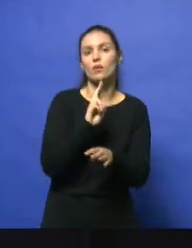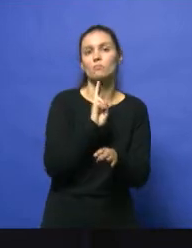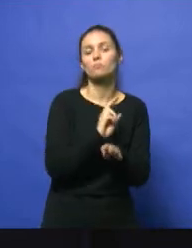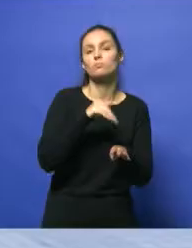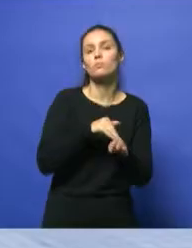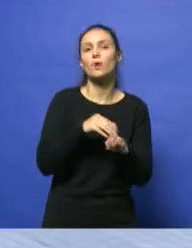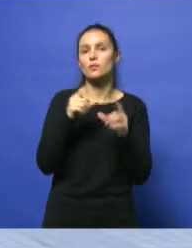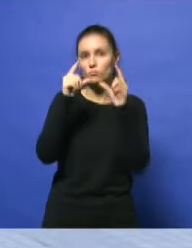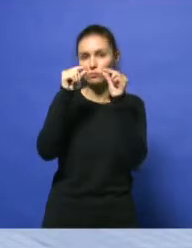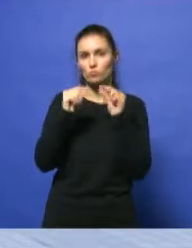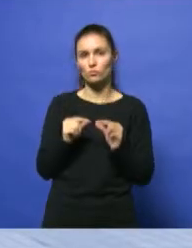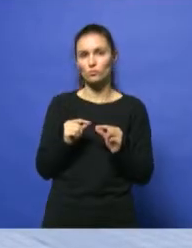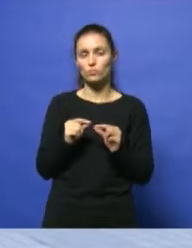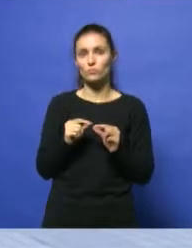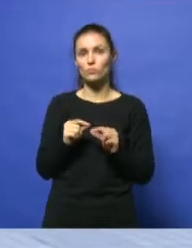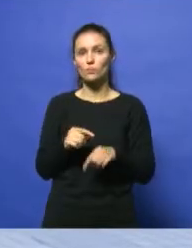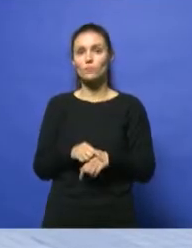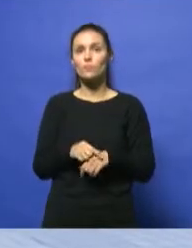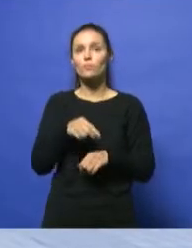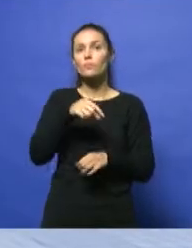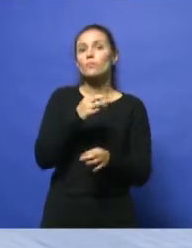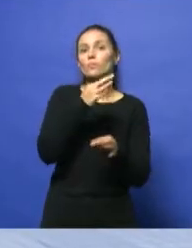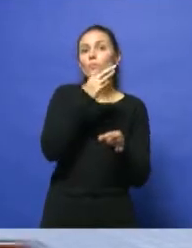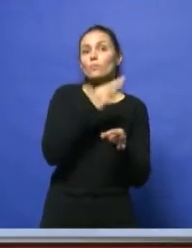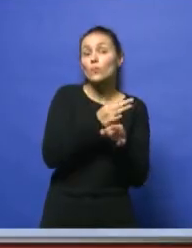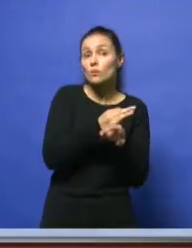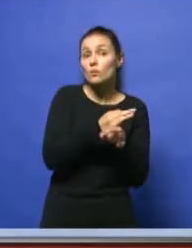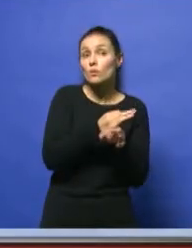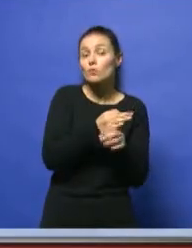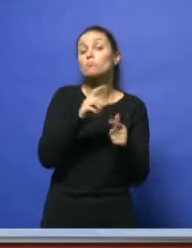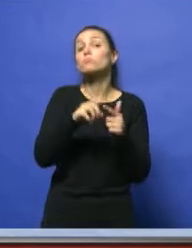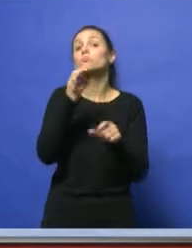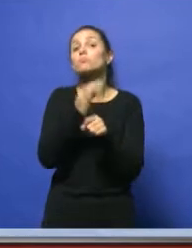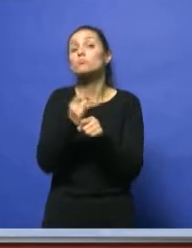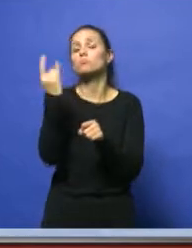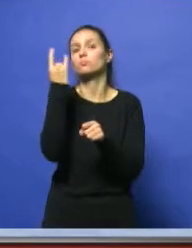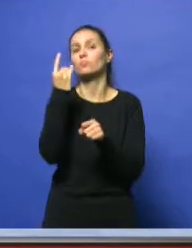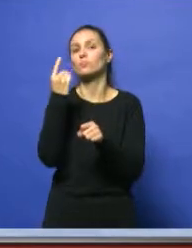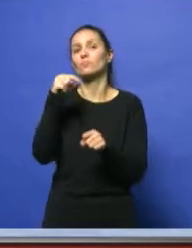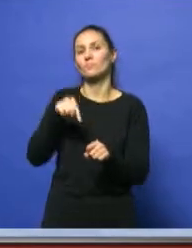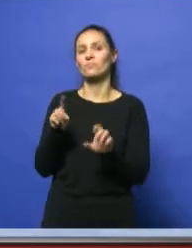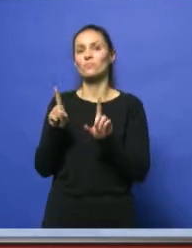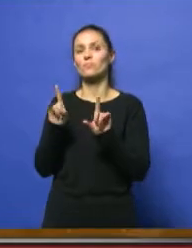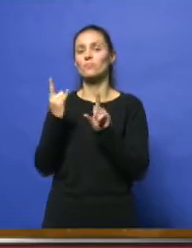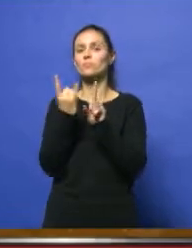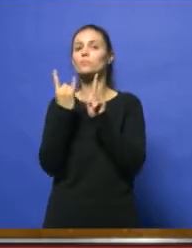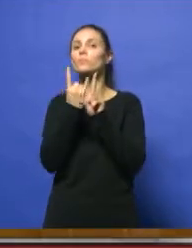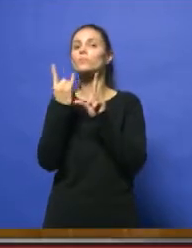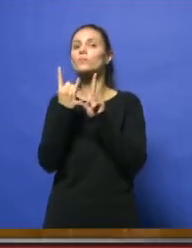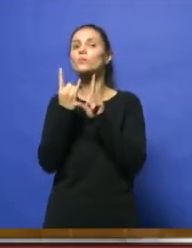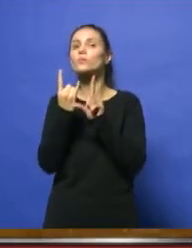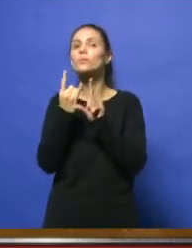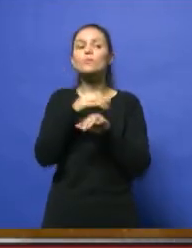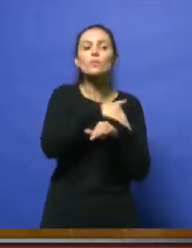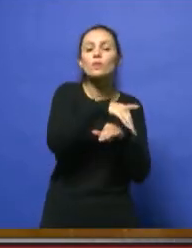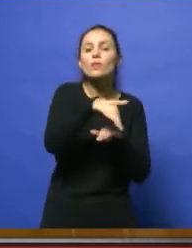presentamos. Con docentes y docentes universitarios. Nosotros desde UNITV hemos salido a la calle para averiguar cuál ha